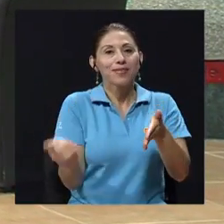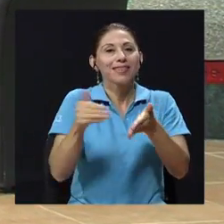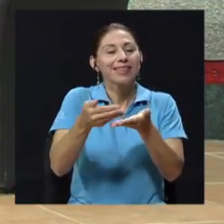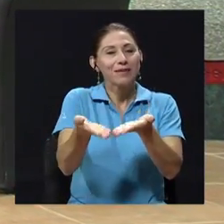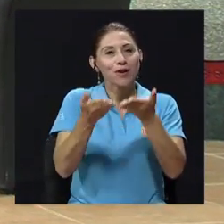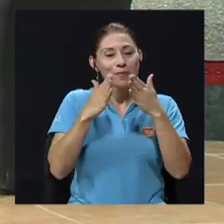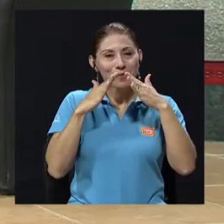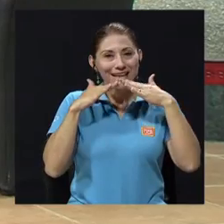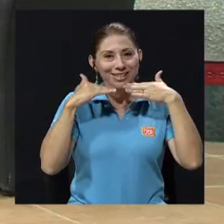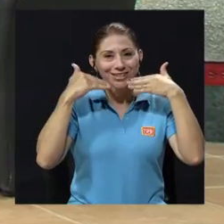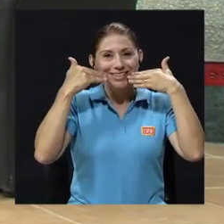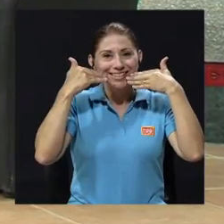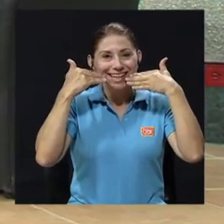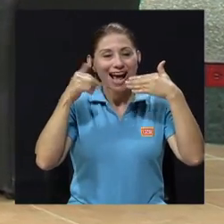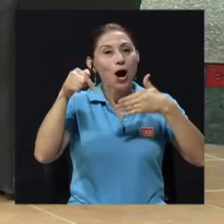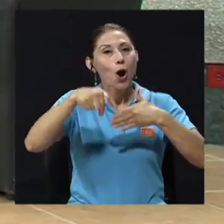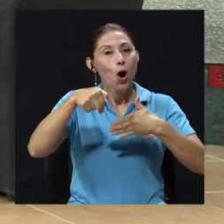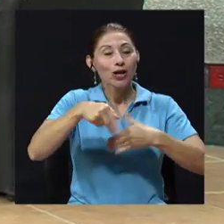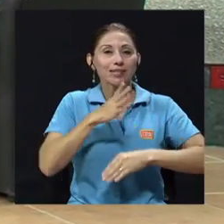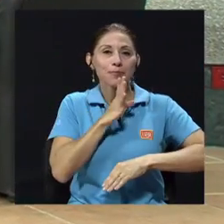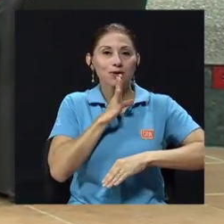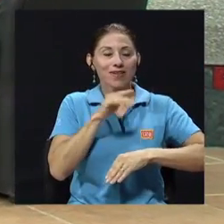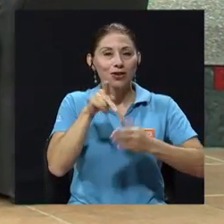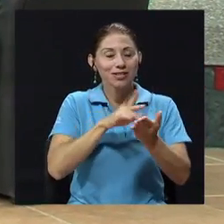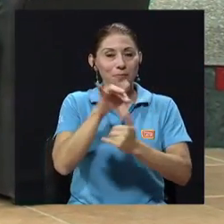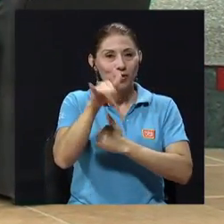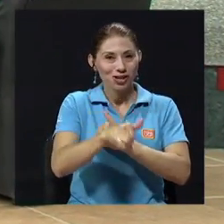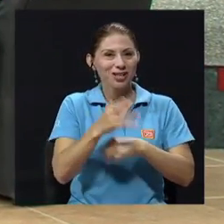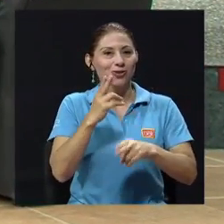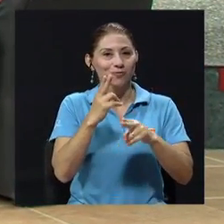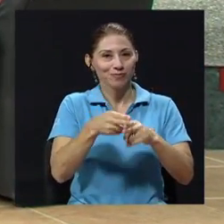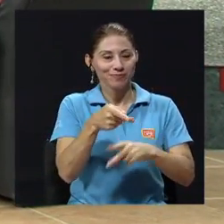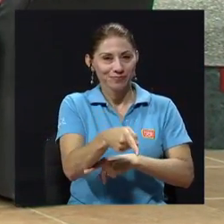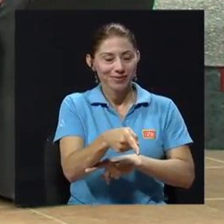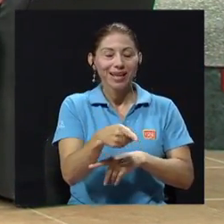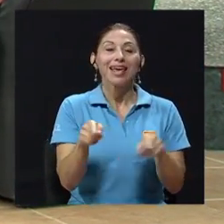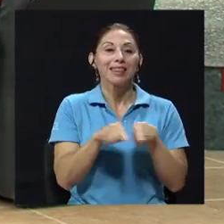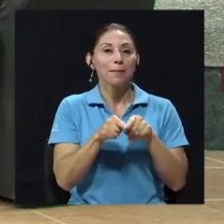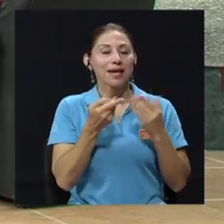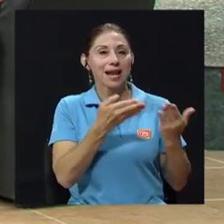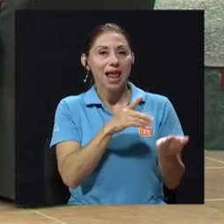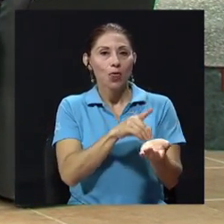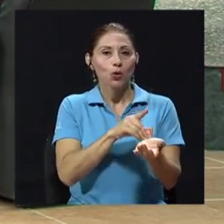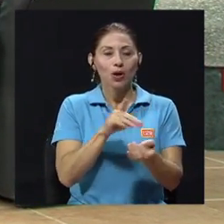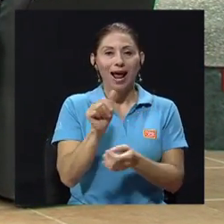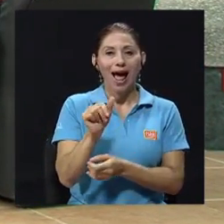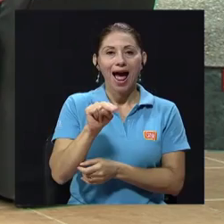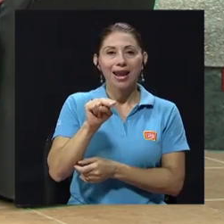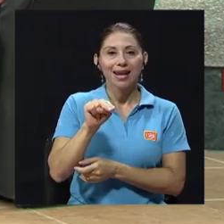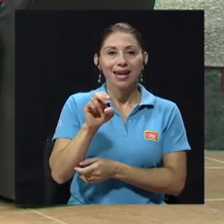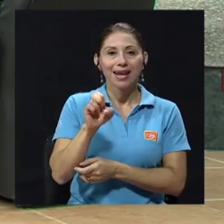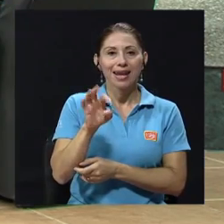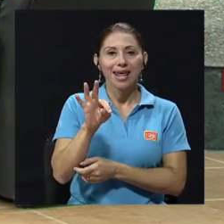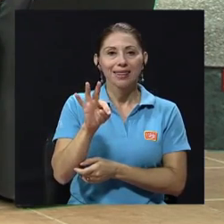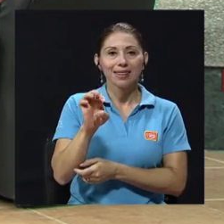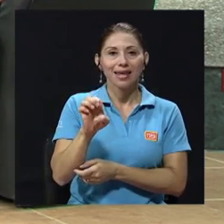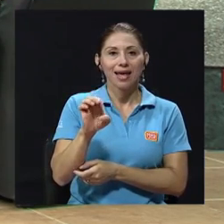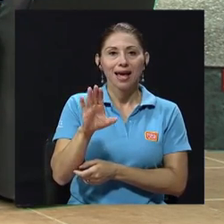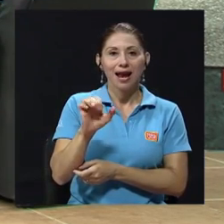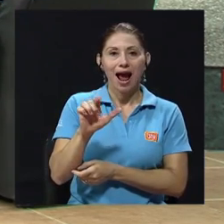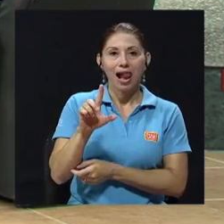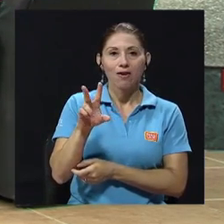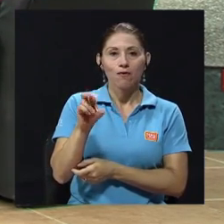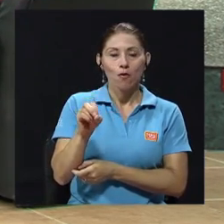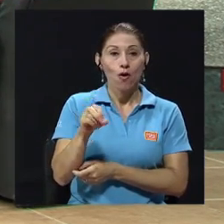Sonrisa, con quien estamos conversando precisamente este proyecto el día de hoy, y con la doctora Annette Calvo, quien es